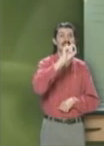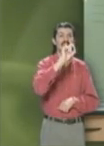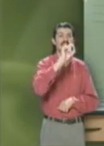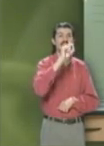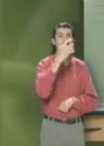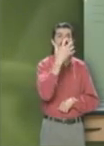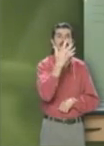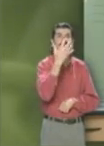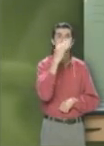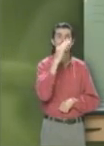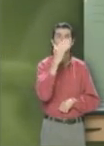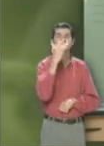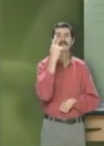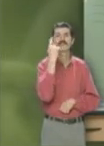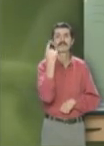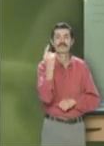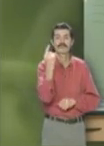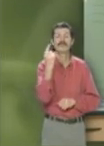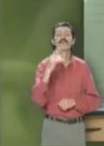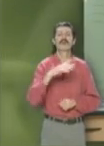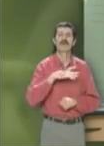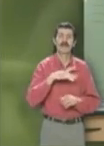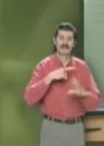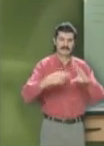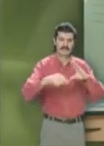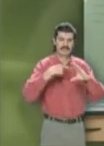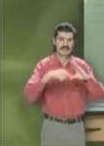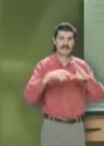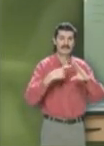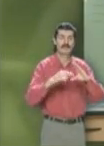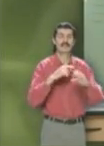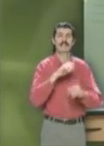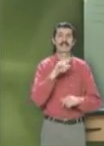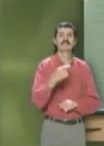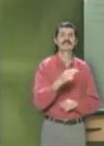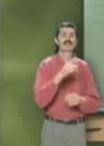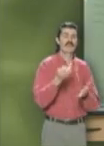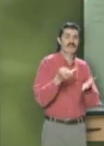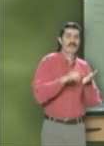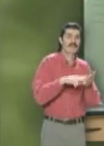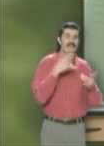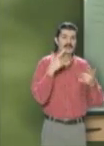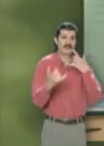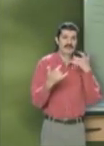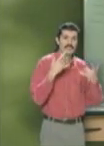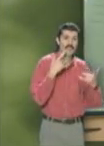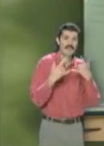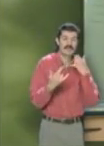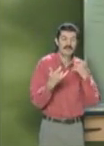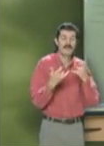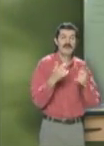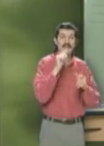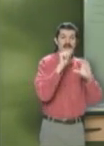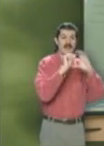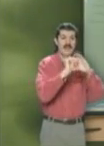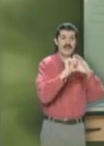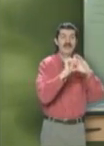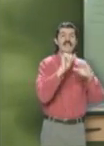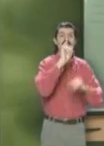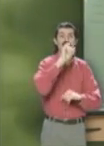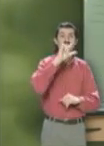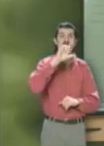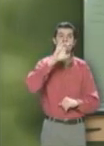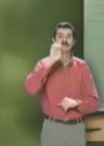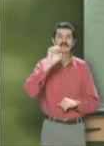2551. Tenemos un correo electrónico. Es dobleesfuerzo arroba